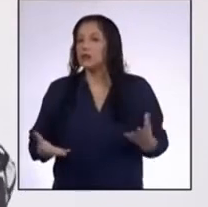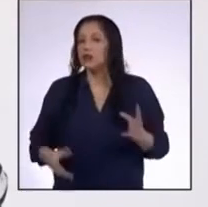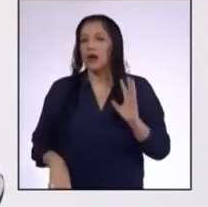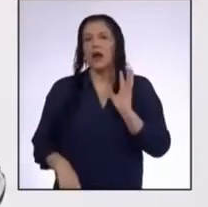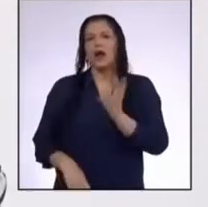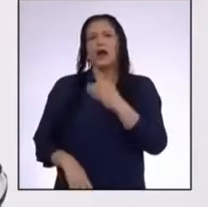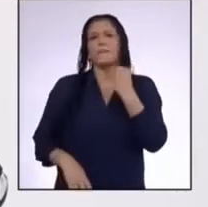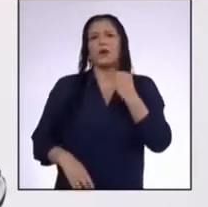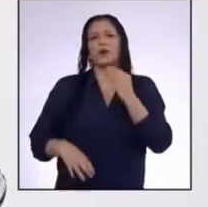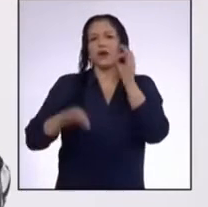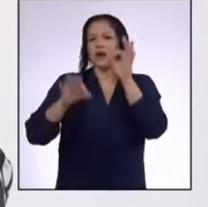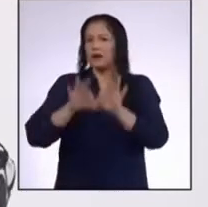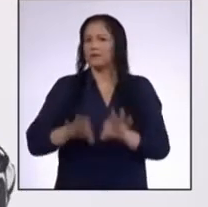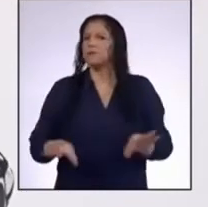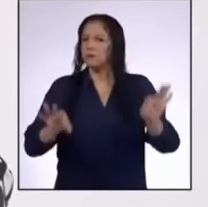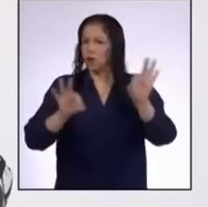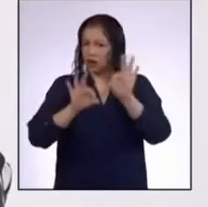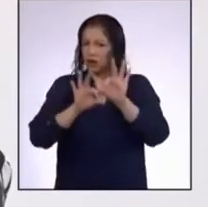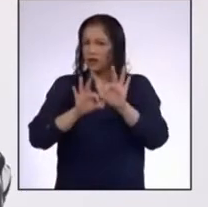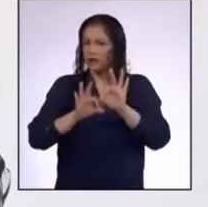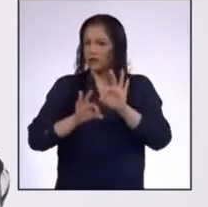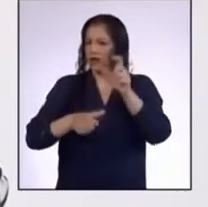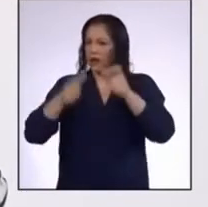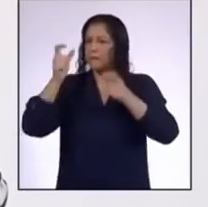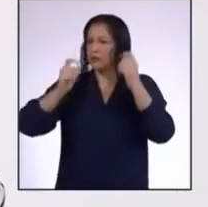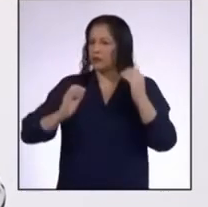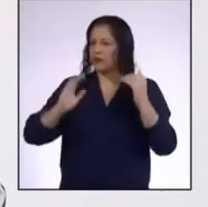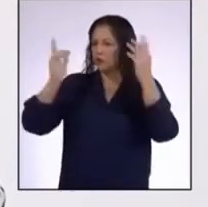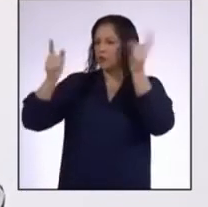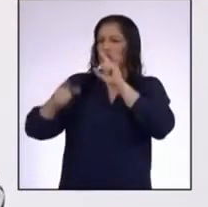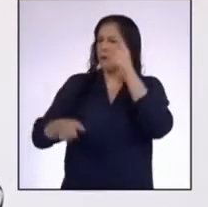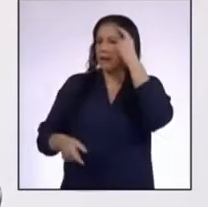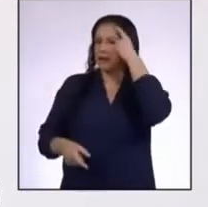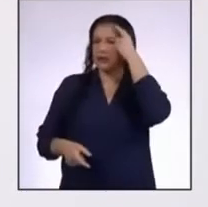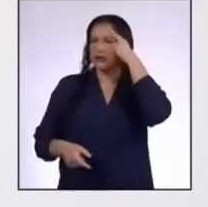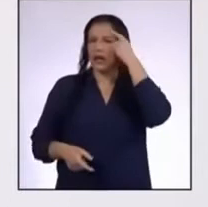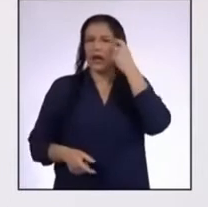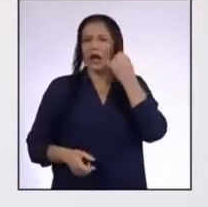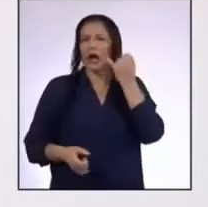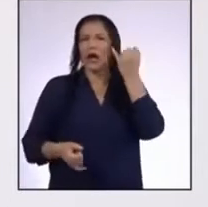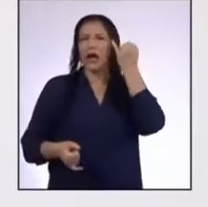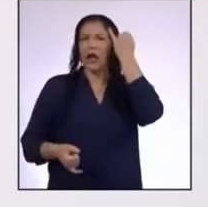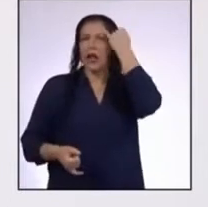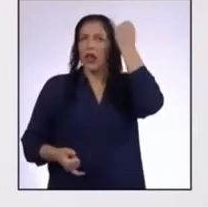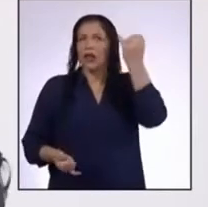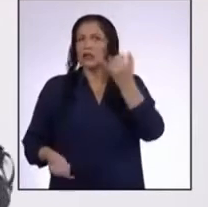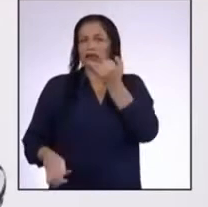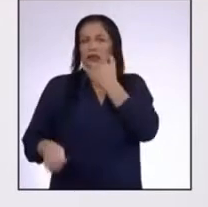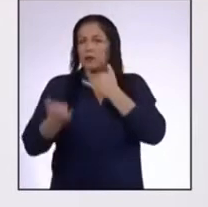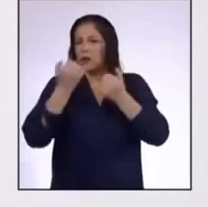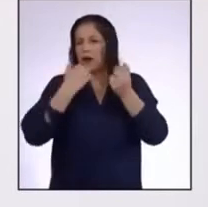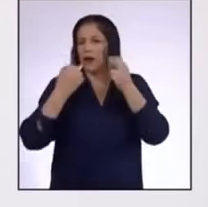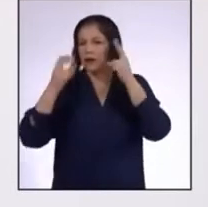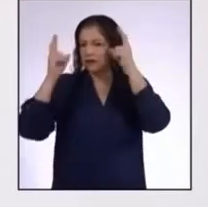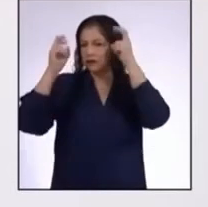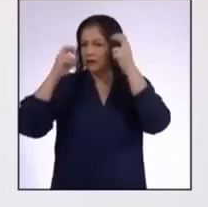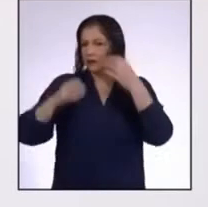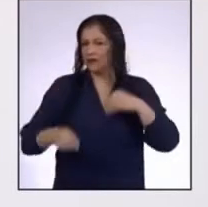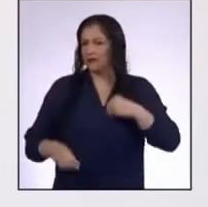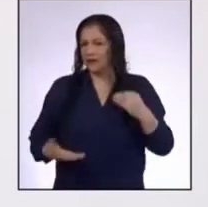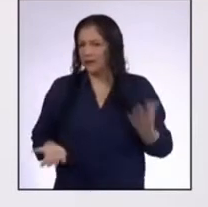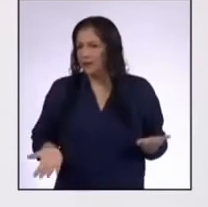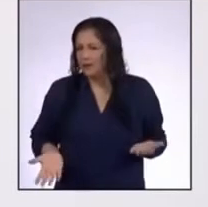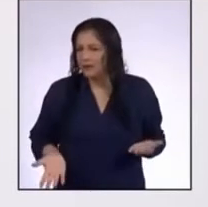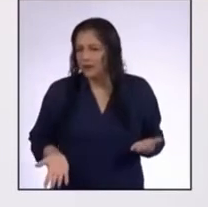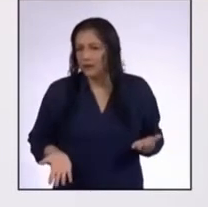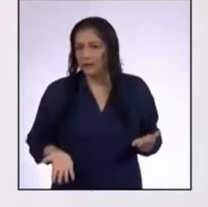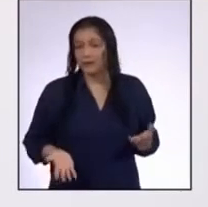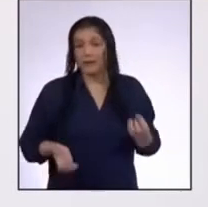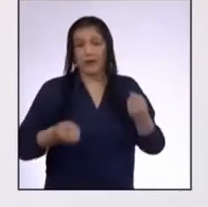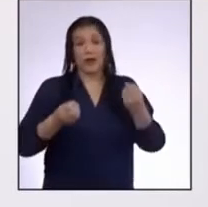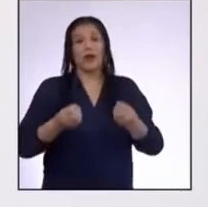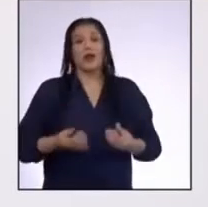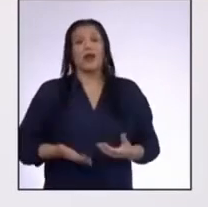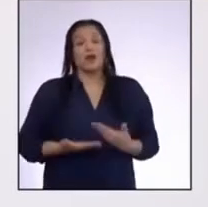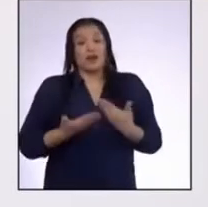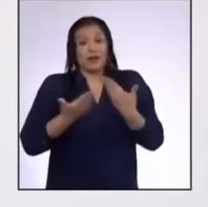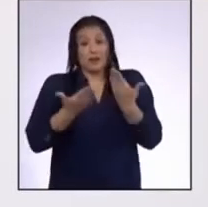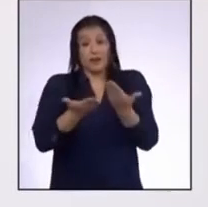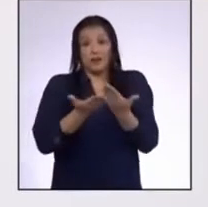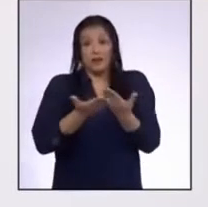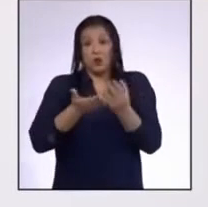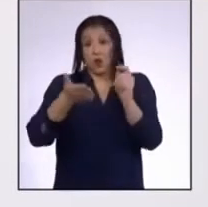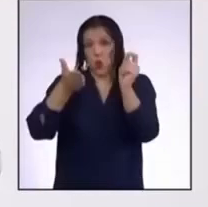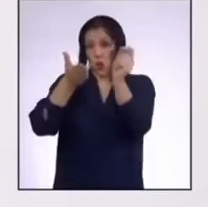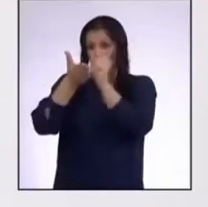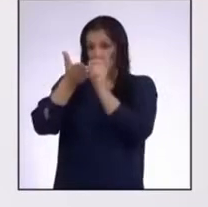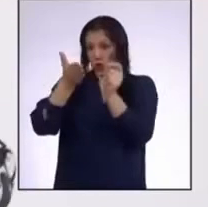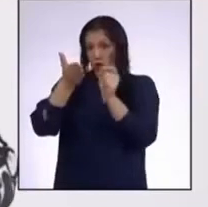por qué era importante que la gente no pensara siempre lo mismo acerca de ellos Les traigo un texto